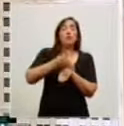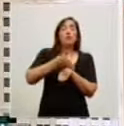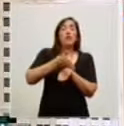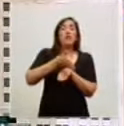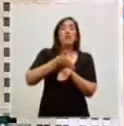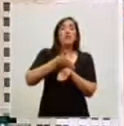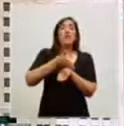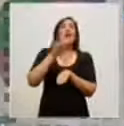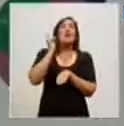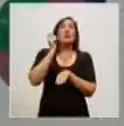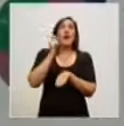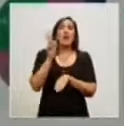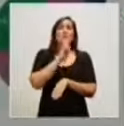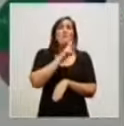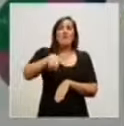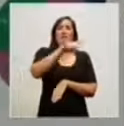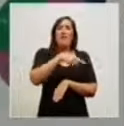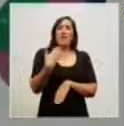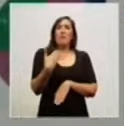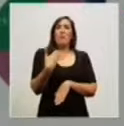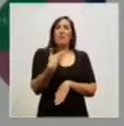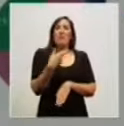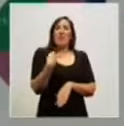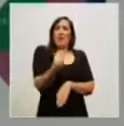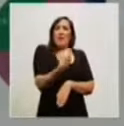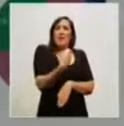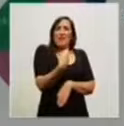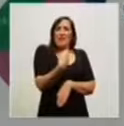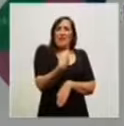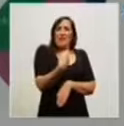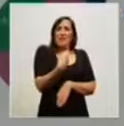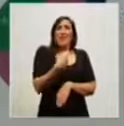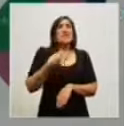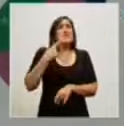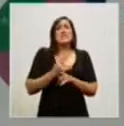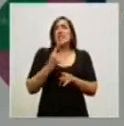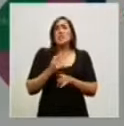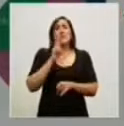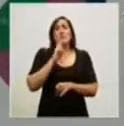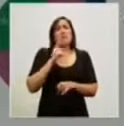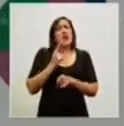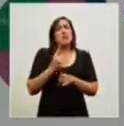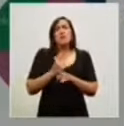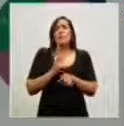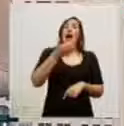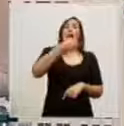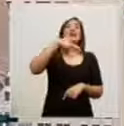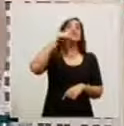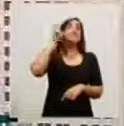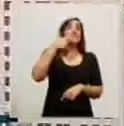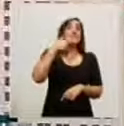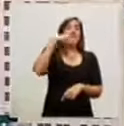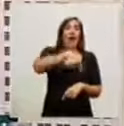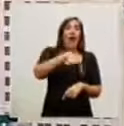esas destinatarias fueron precisamente mujeres, nosotras, las explotadas de siempre también. El ANSES va